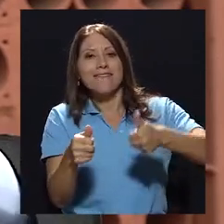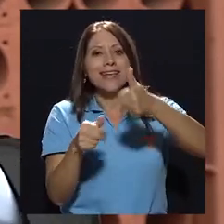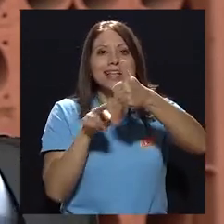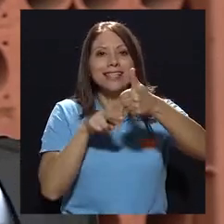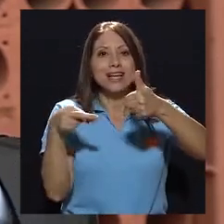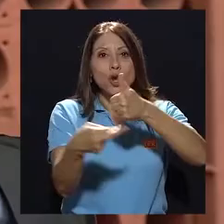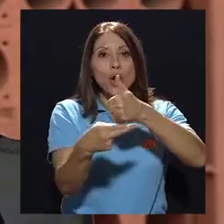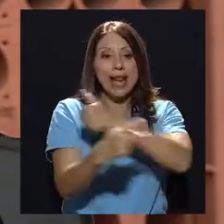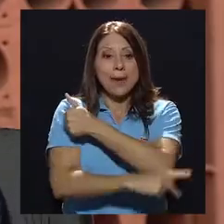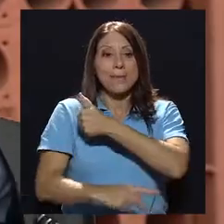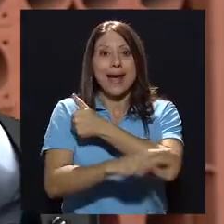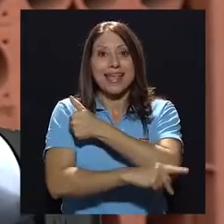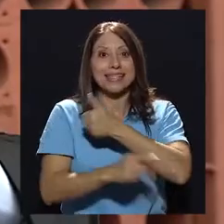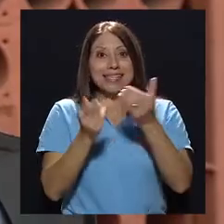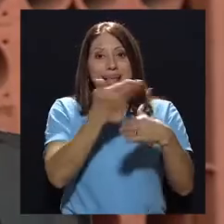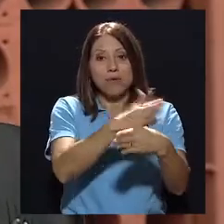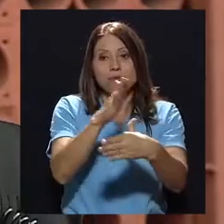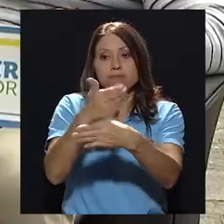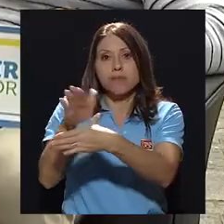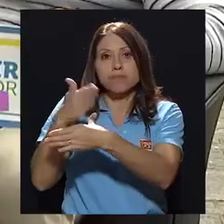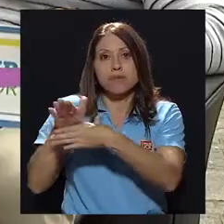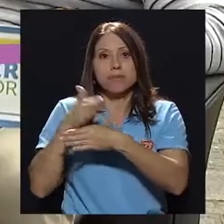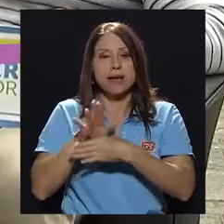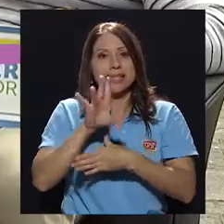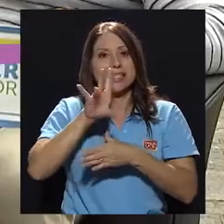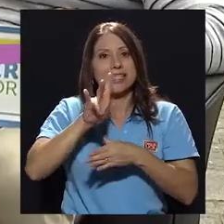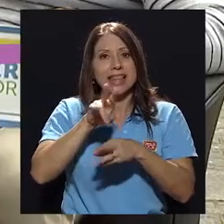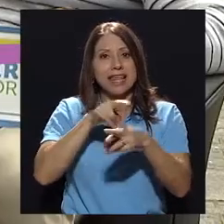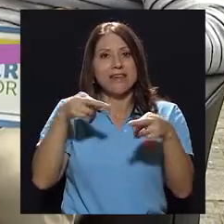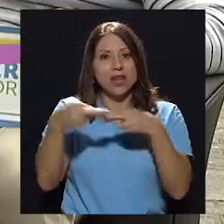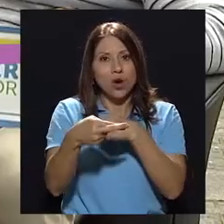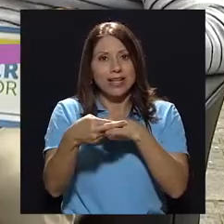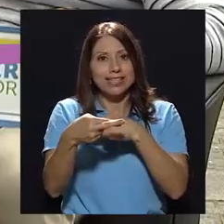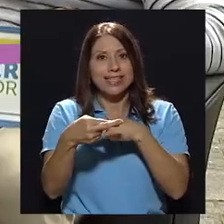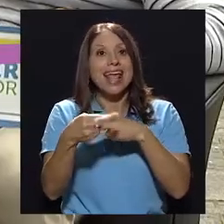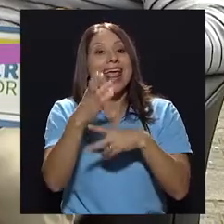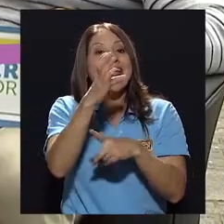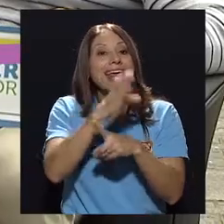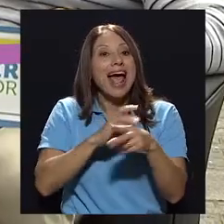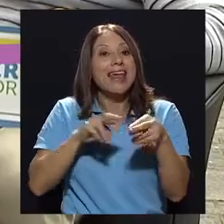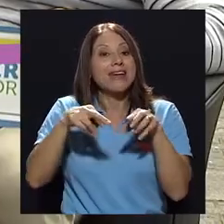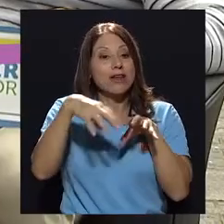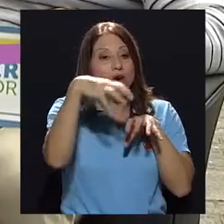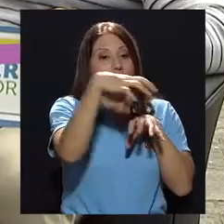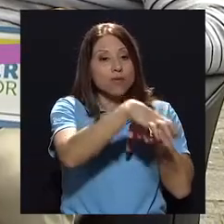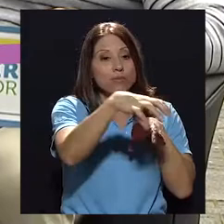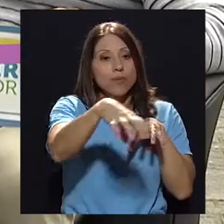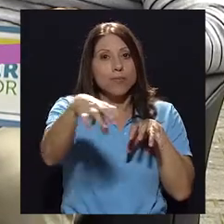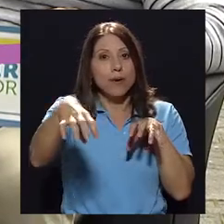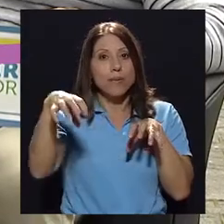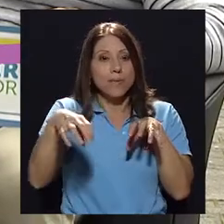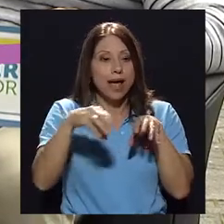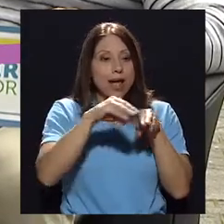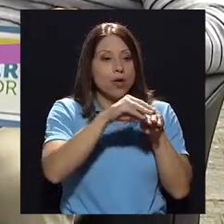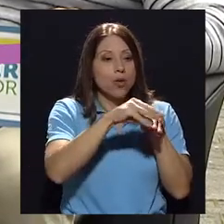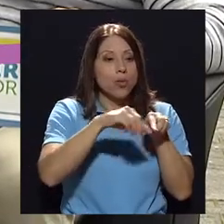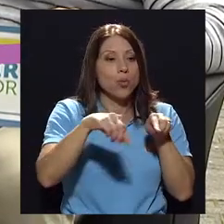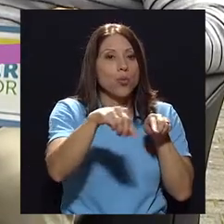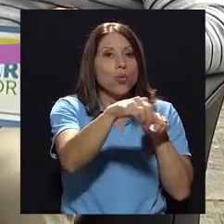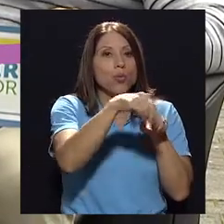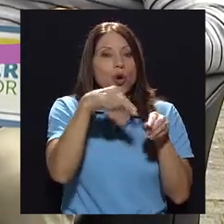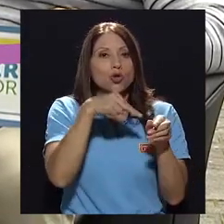región. El país está dividido en siete regiones, en cada región existen una red de hospitales periféricos y